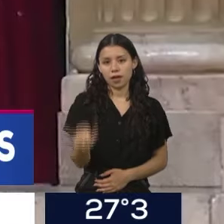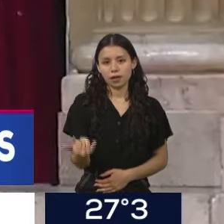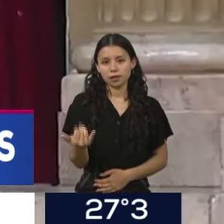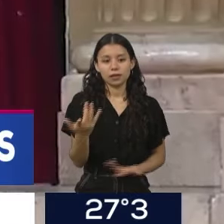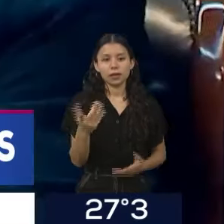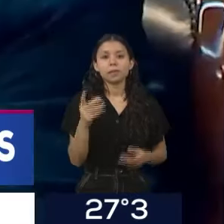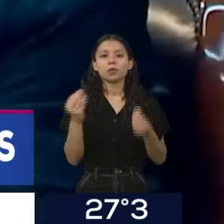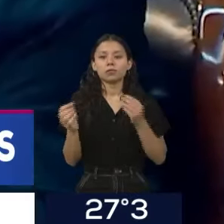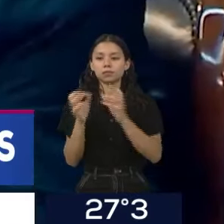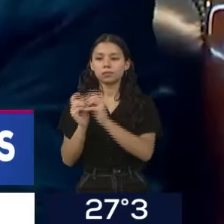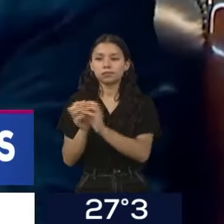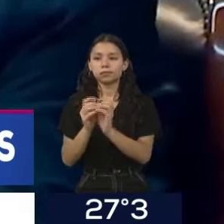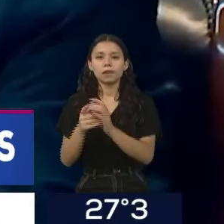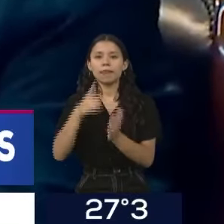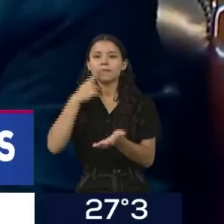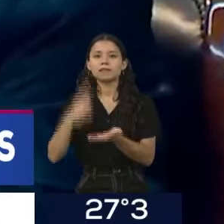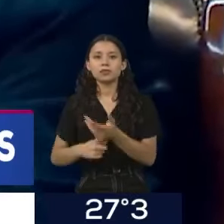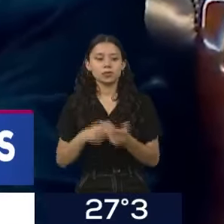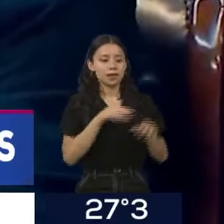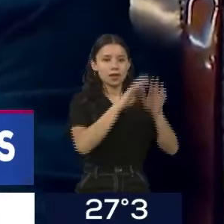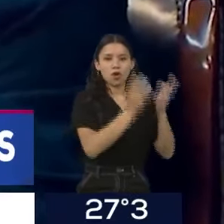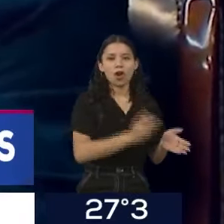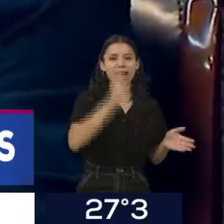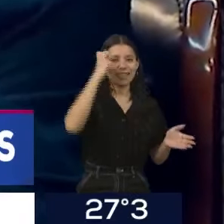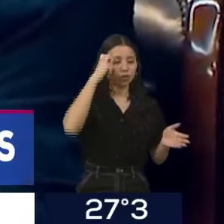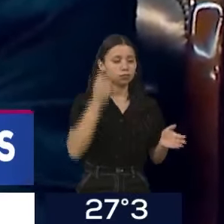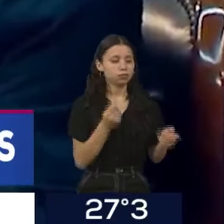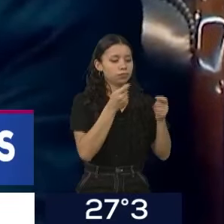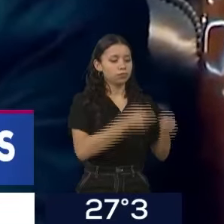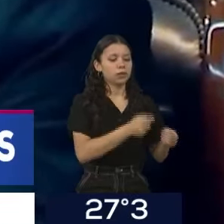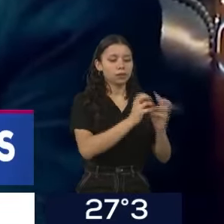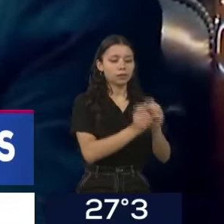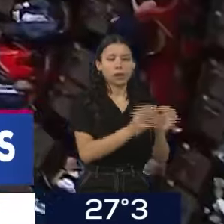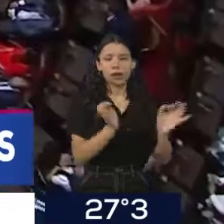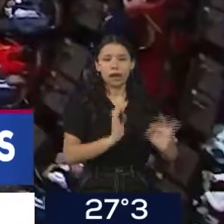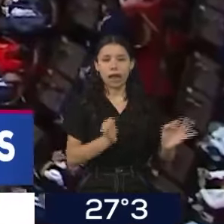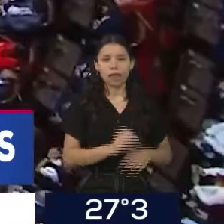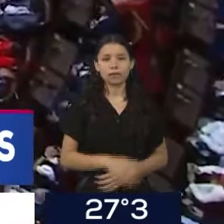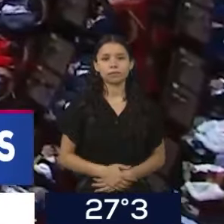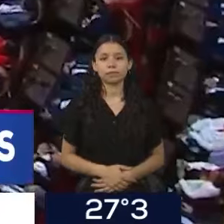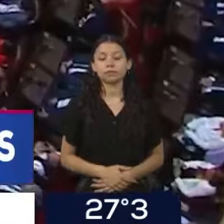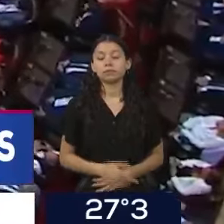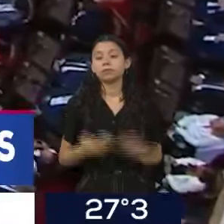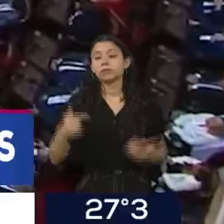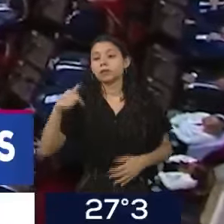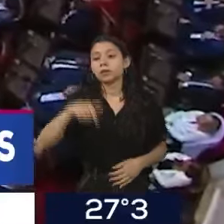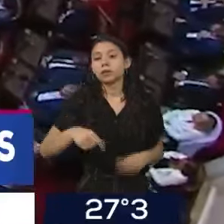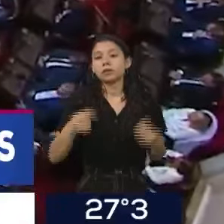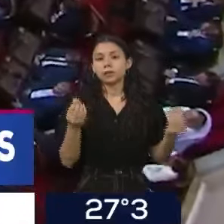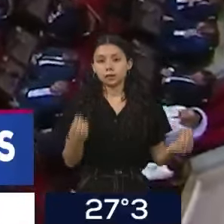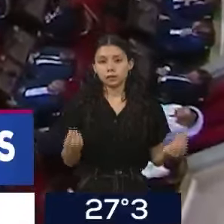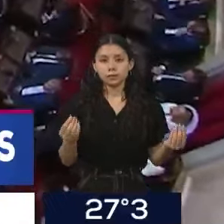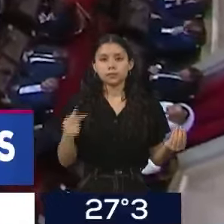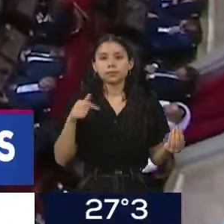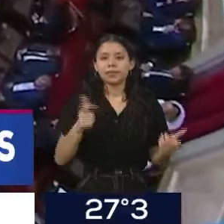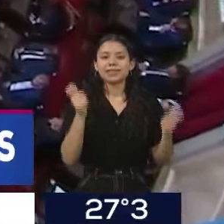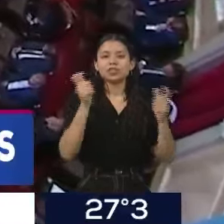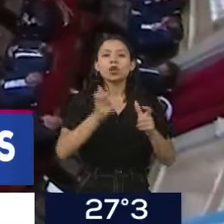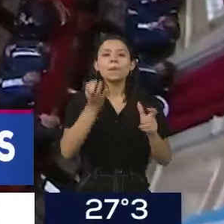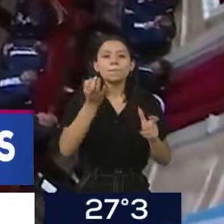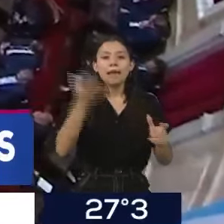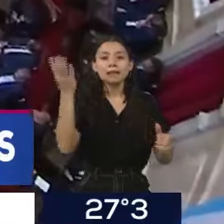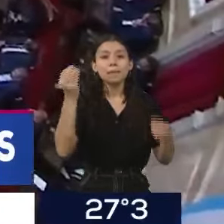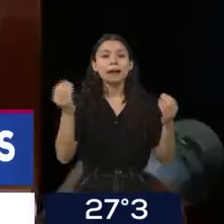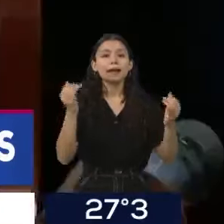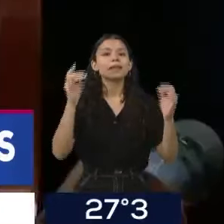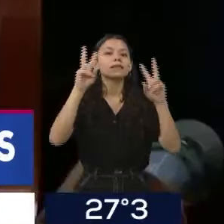Pero el miércoles estos mismos gobernadores junto con sus legisladores van a llamar a una sesión especial para tratar el presupuesto